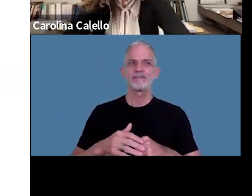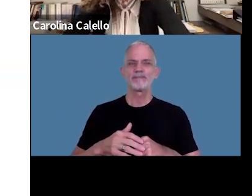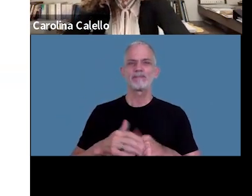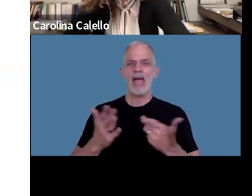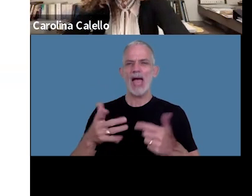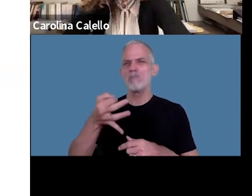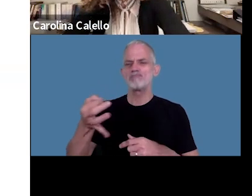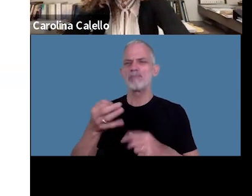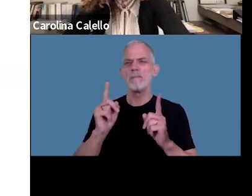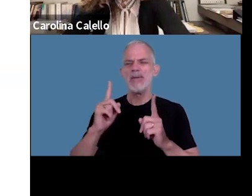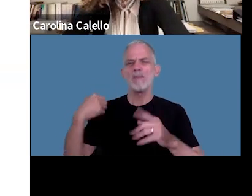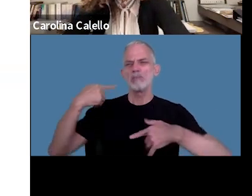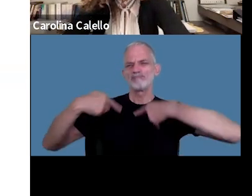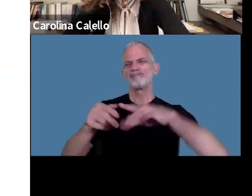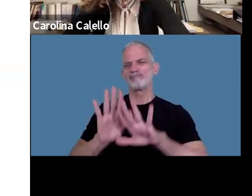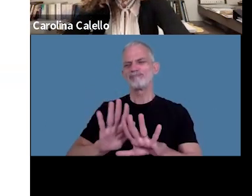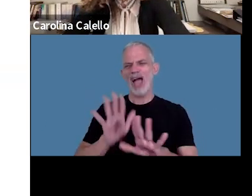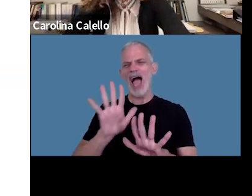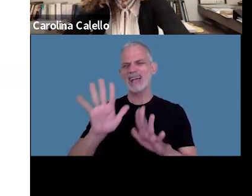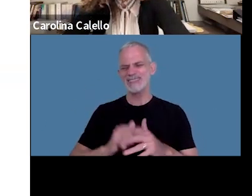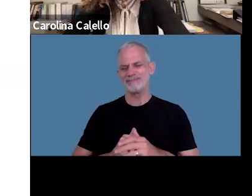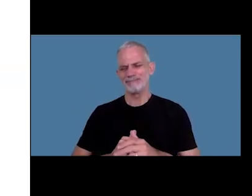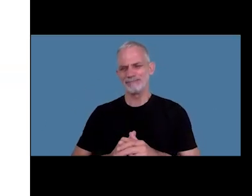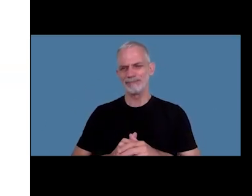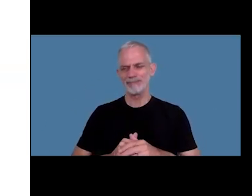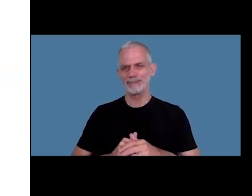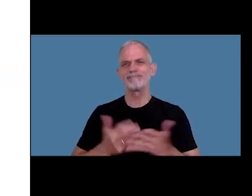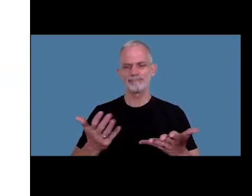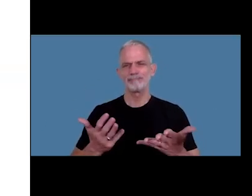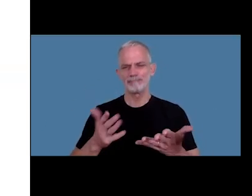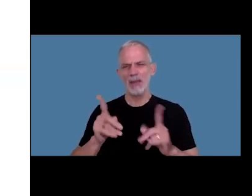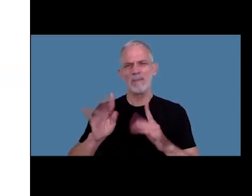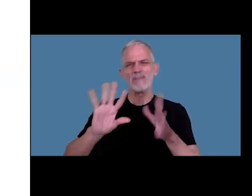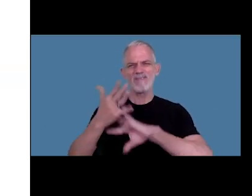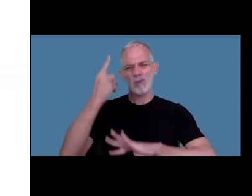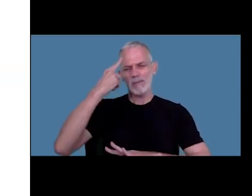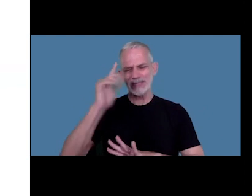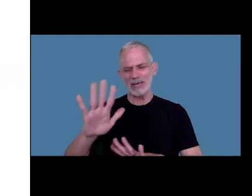lo vienen vienen poniendo todo contestó María bueno